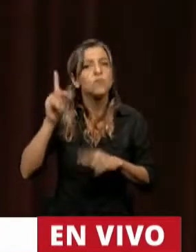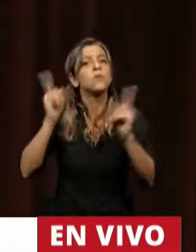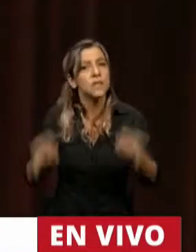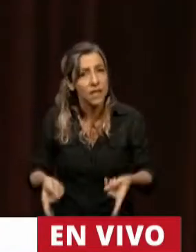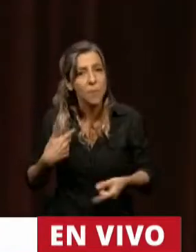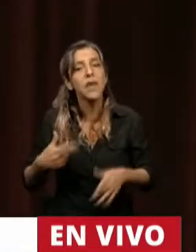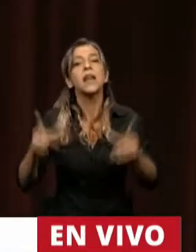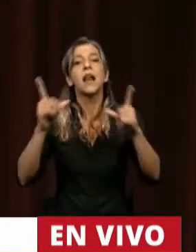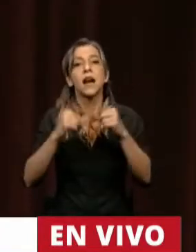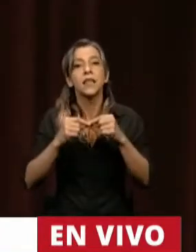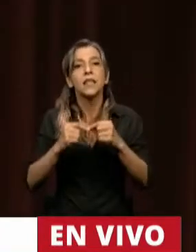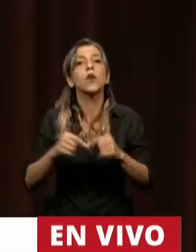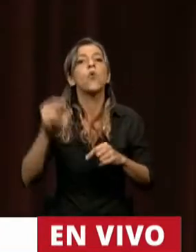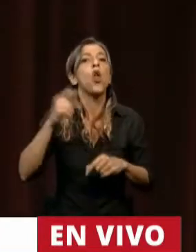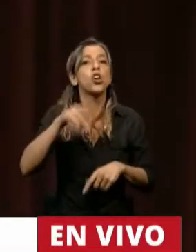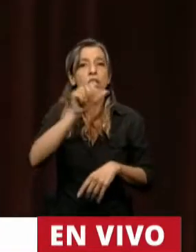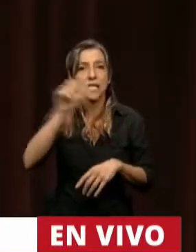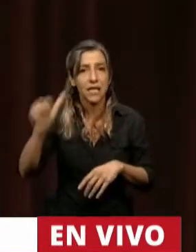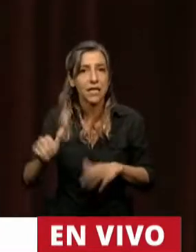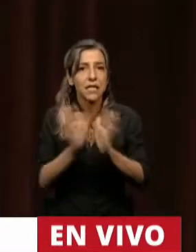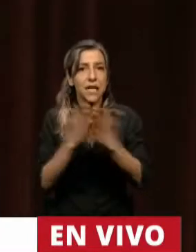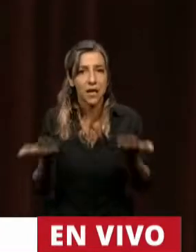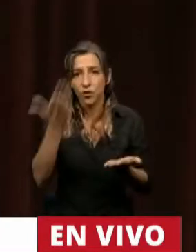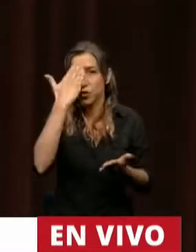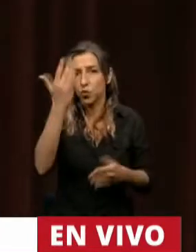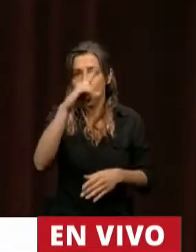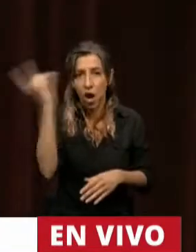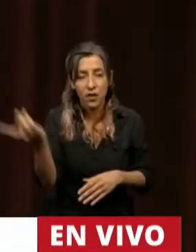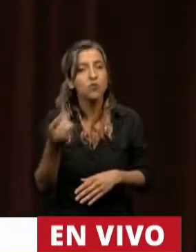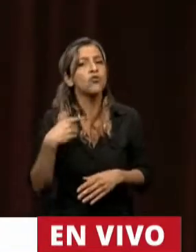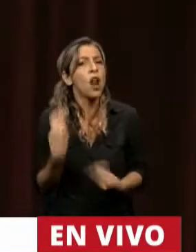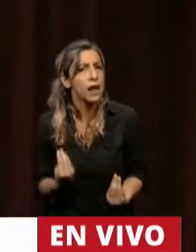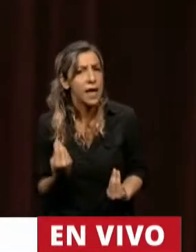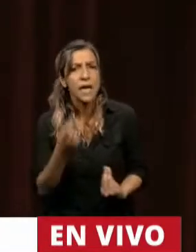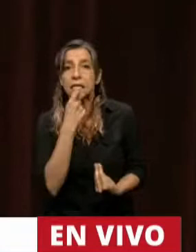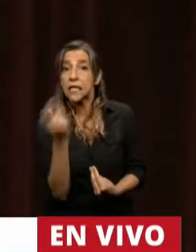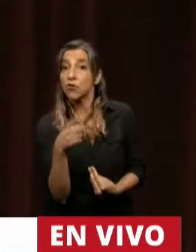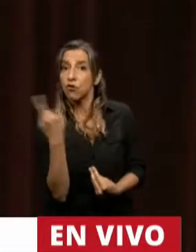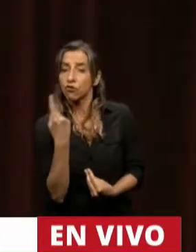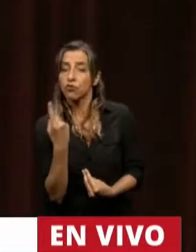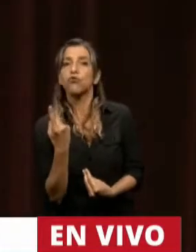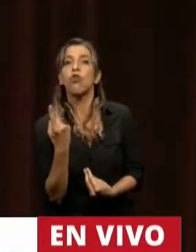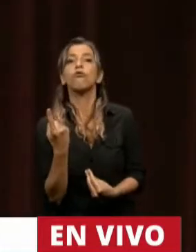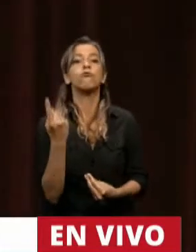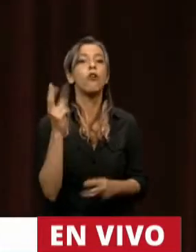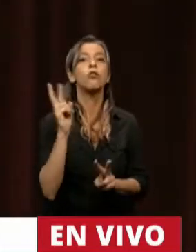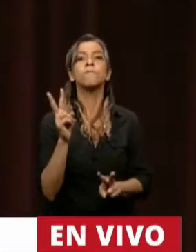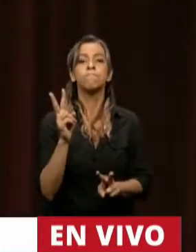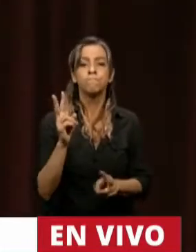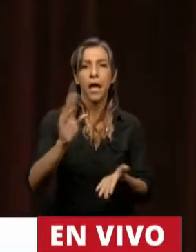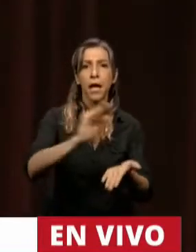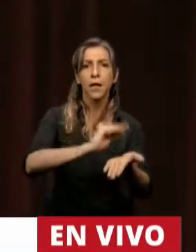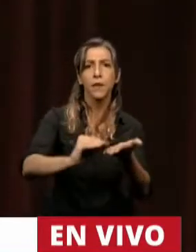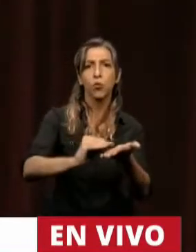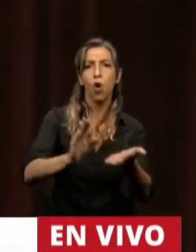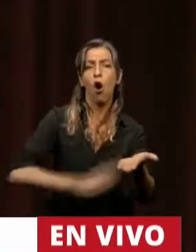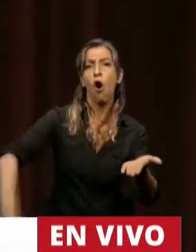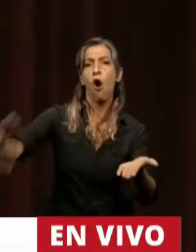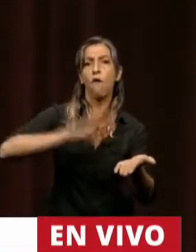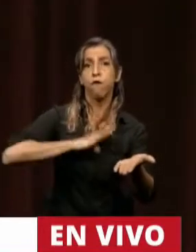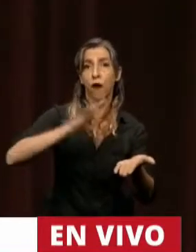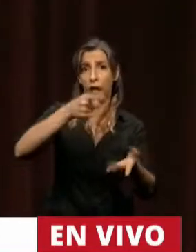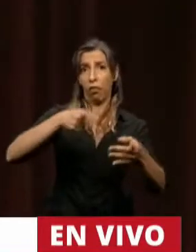nacional que cuando algún diputado en alguna actitud ofende al cuerpo y al pueblo